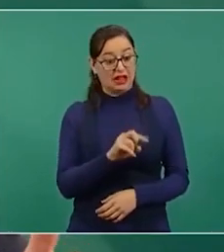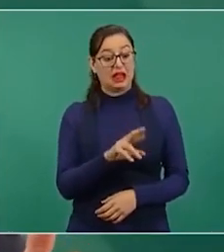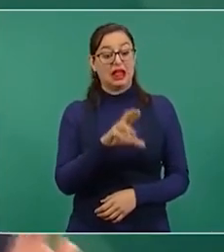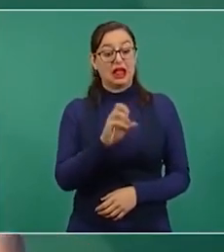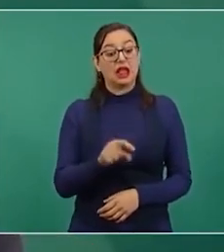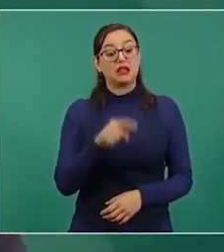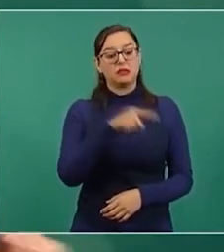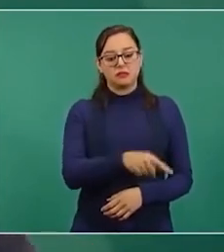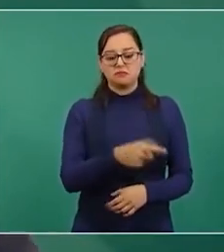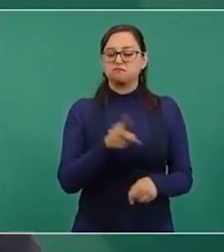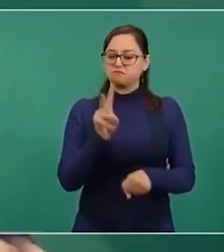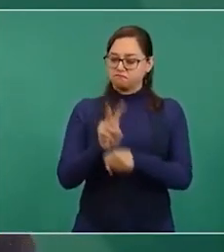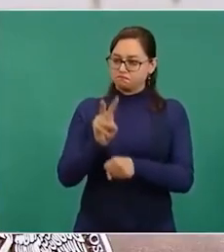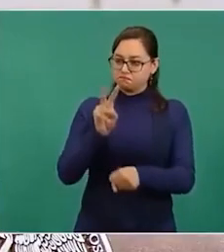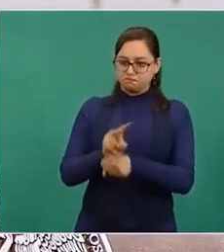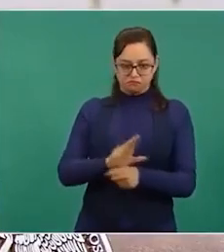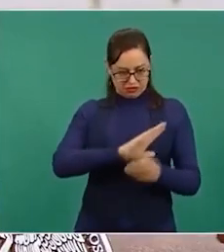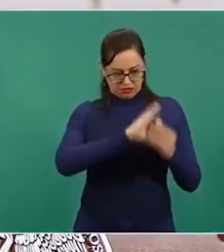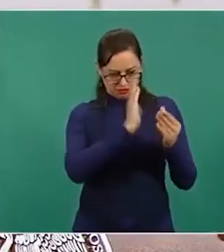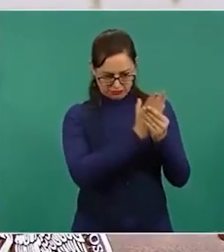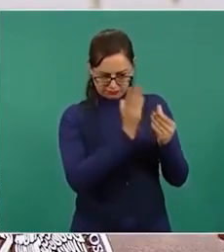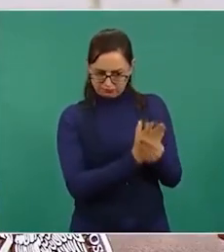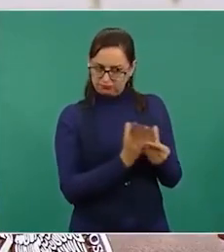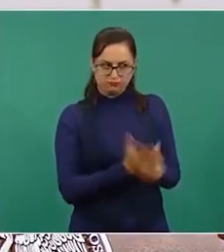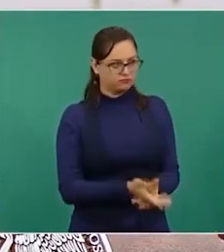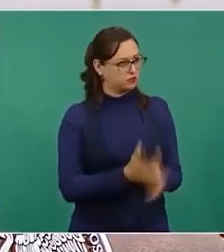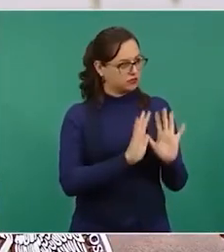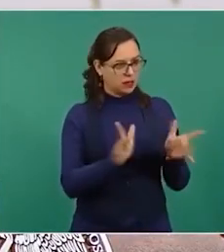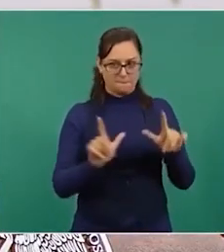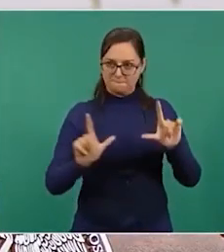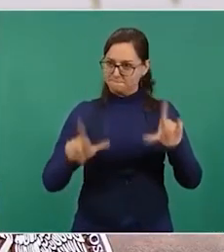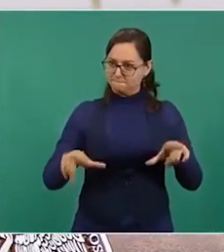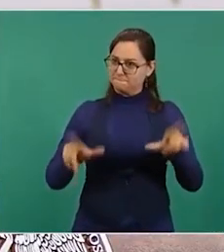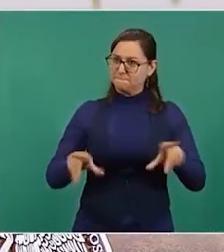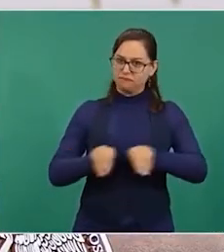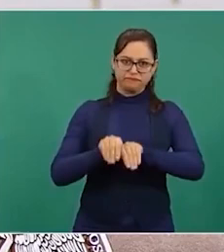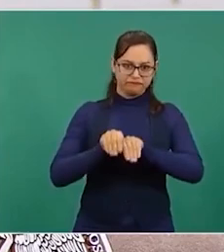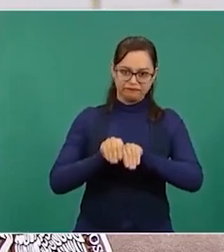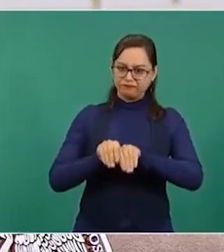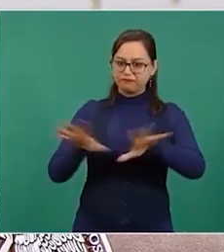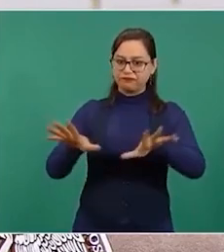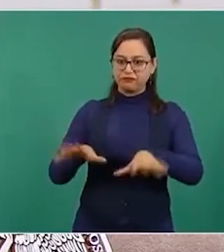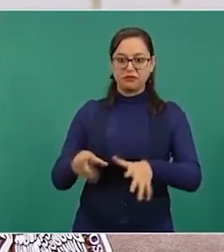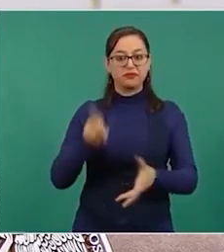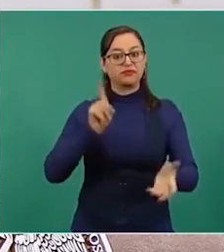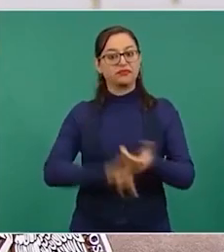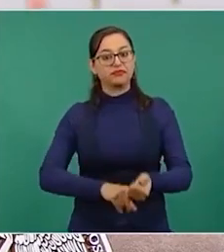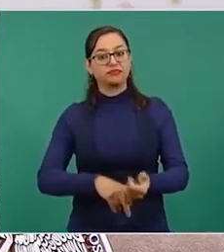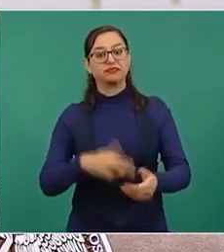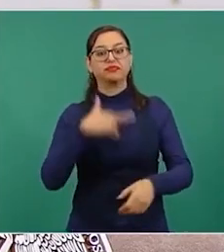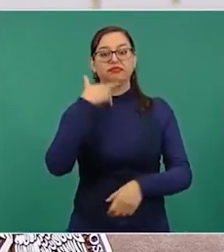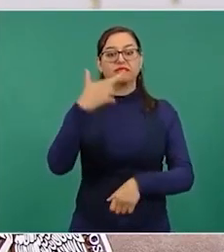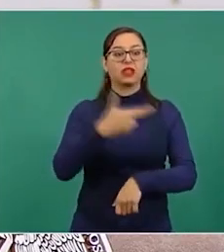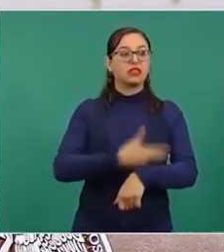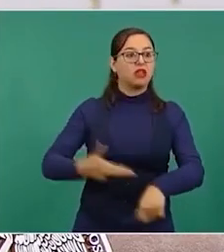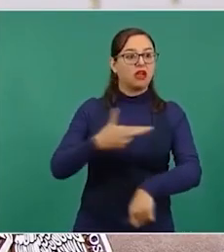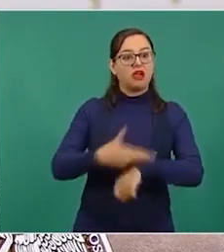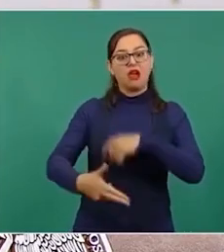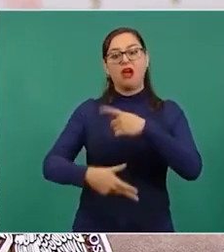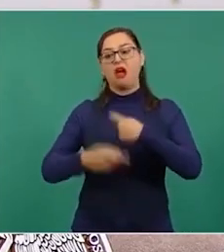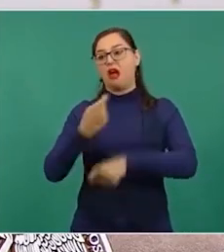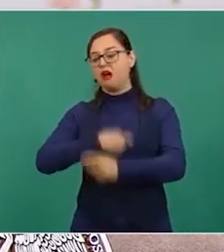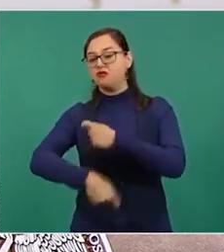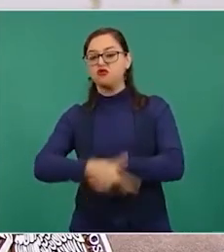en un proceso de digitalización todo va a ser electrónico para evitar toda clase de coyotes gestores intermediarios